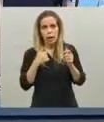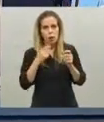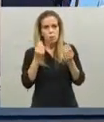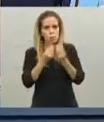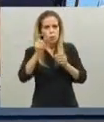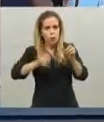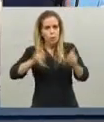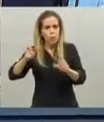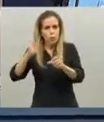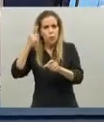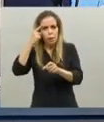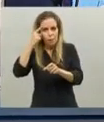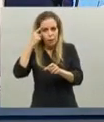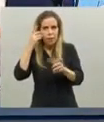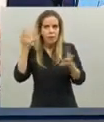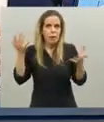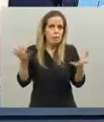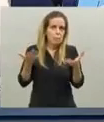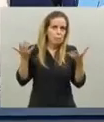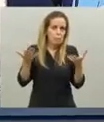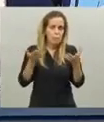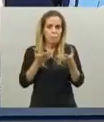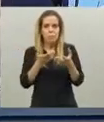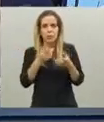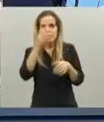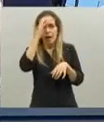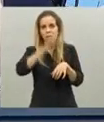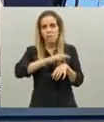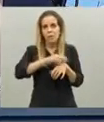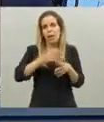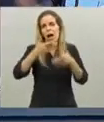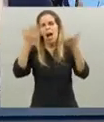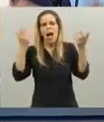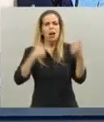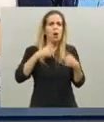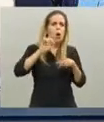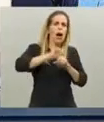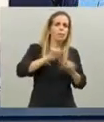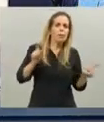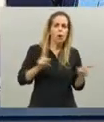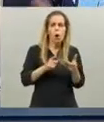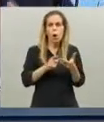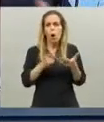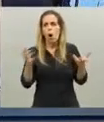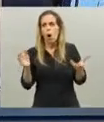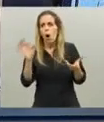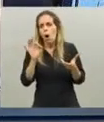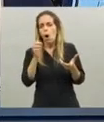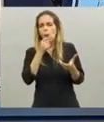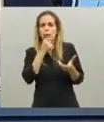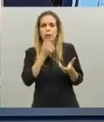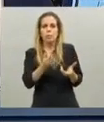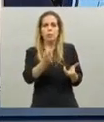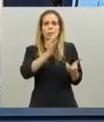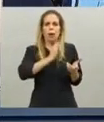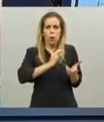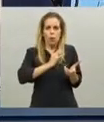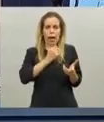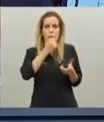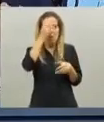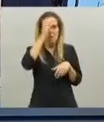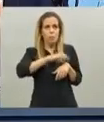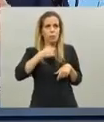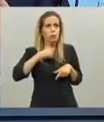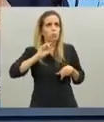esta altura y lo hemos testeado que no los va a afectar que no se van a no van a tener un desenlace fatal de la enfermedad si se